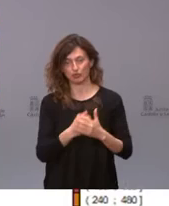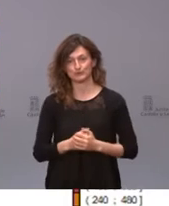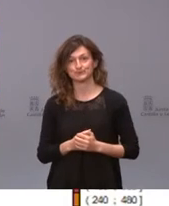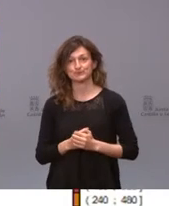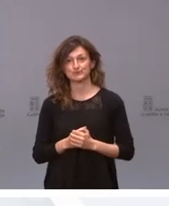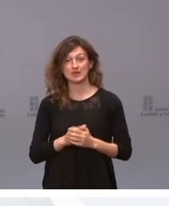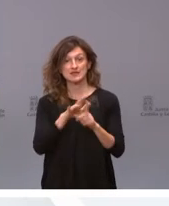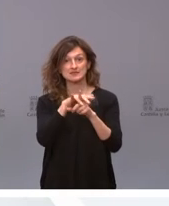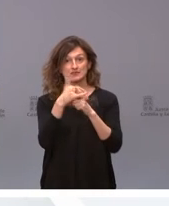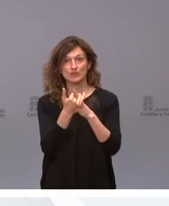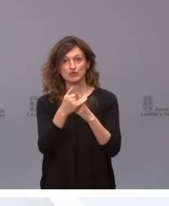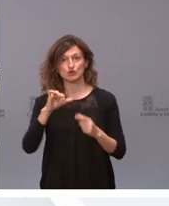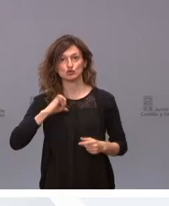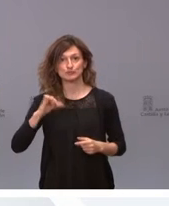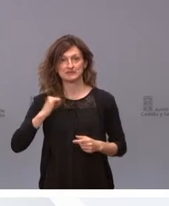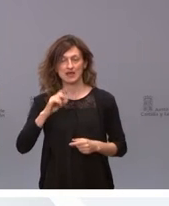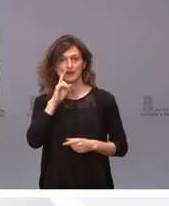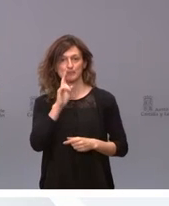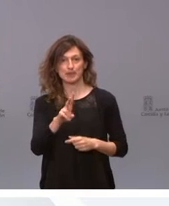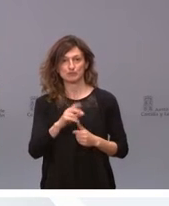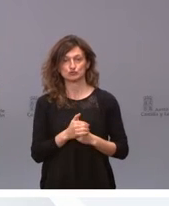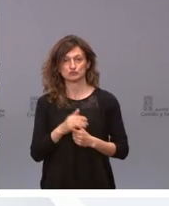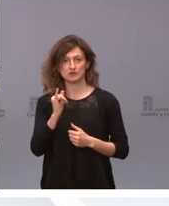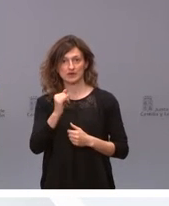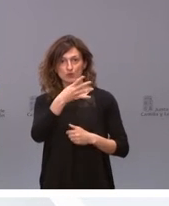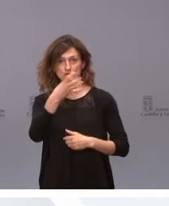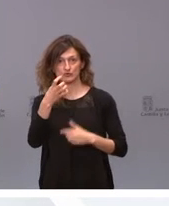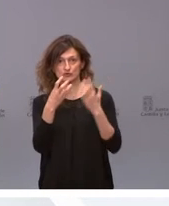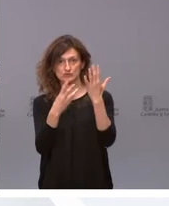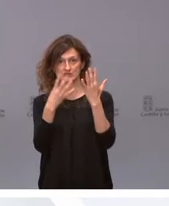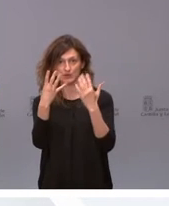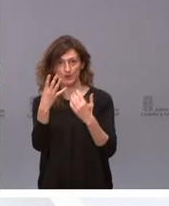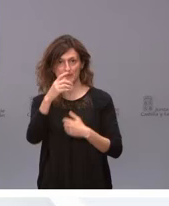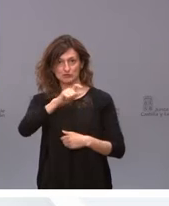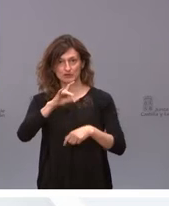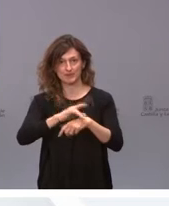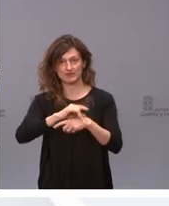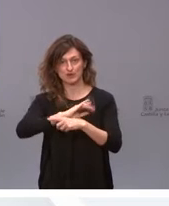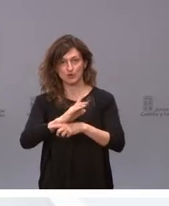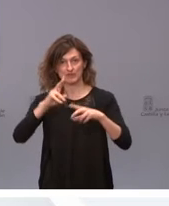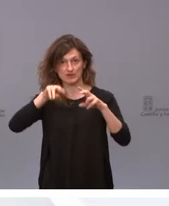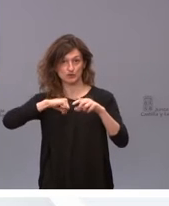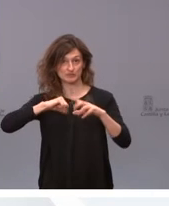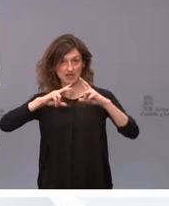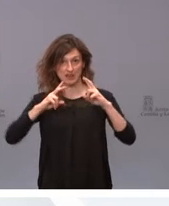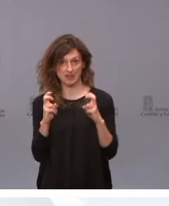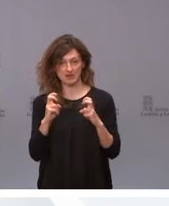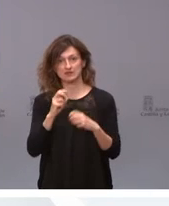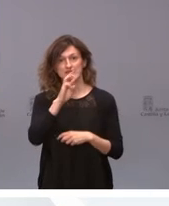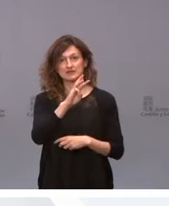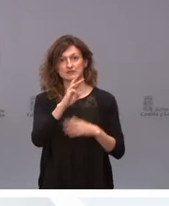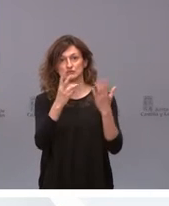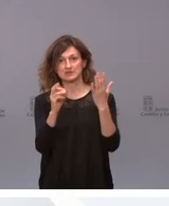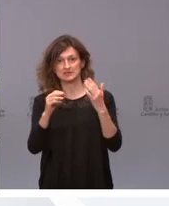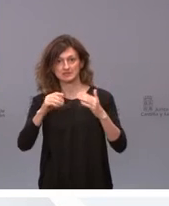En cuanto a la situación hospitalaria vemos que tenemos 489 pacientes COVID ingresados, 370 están en